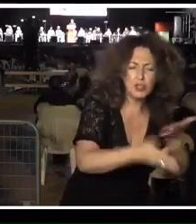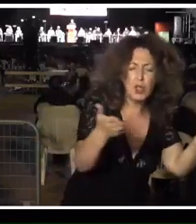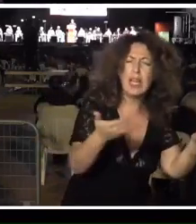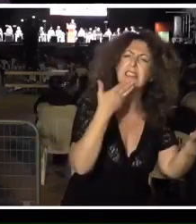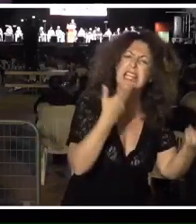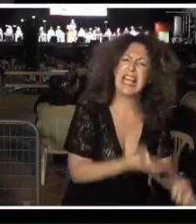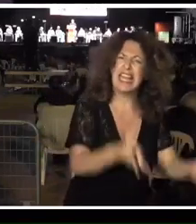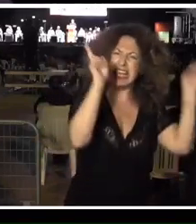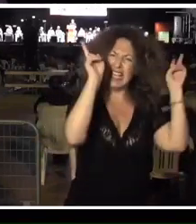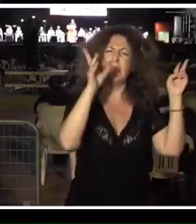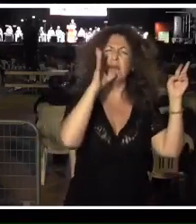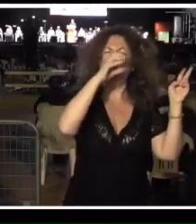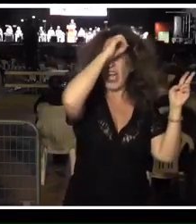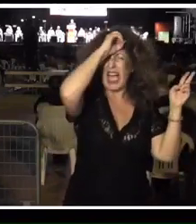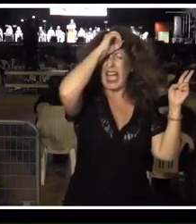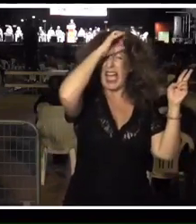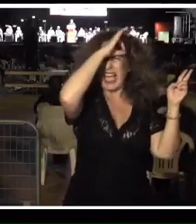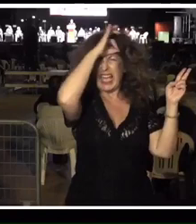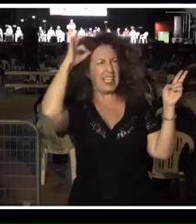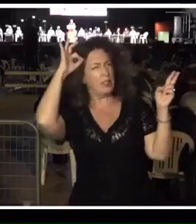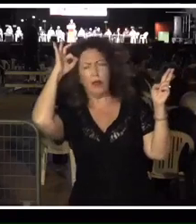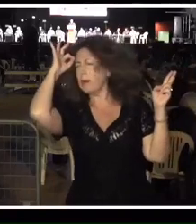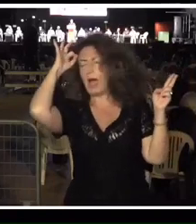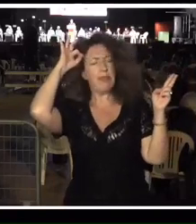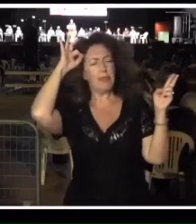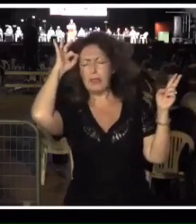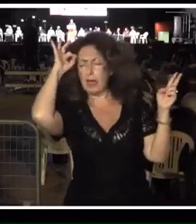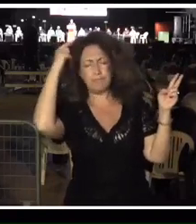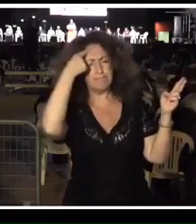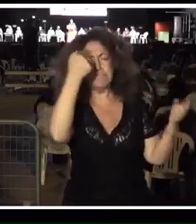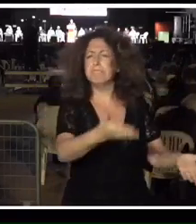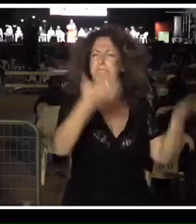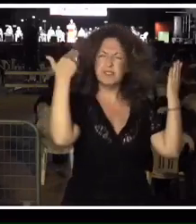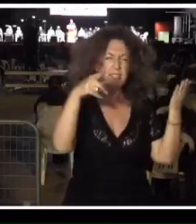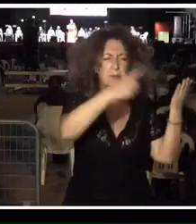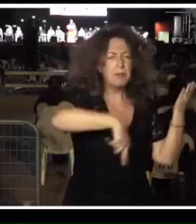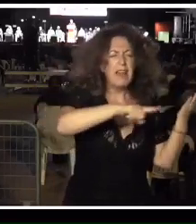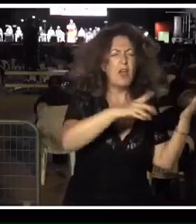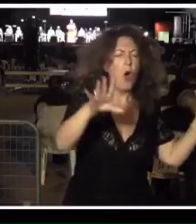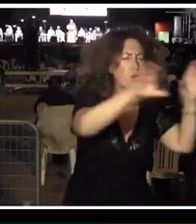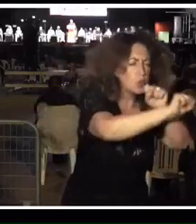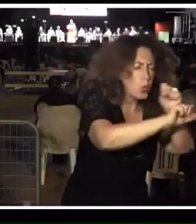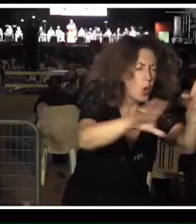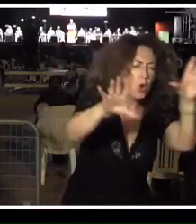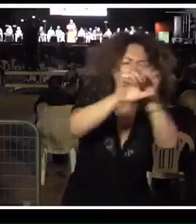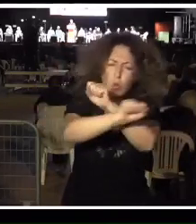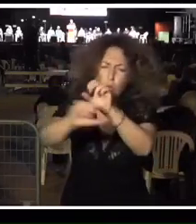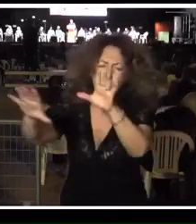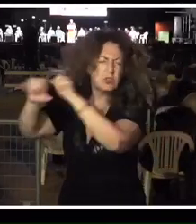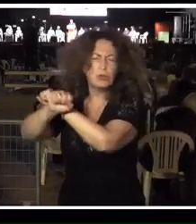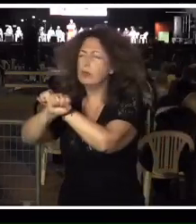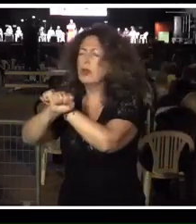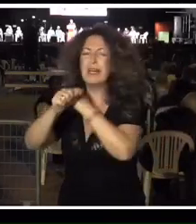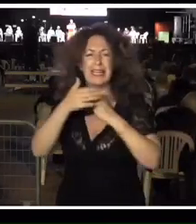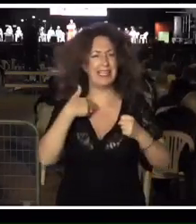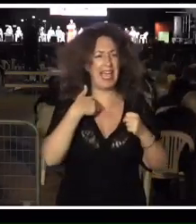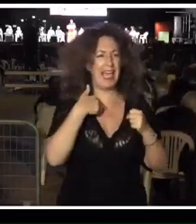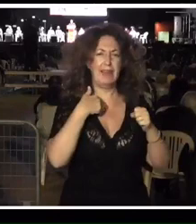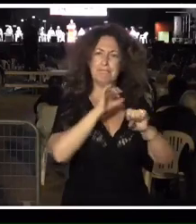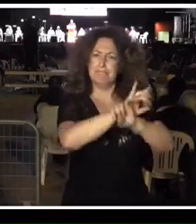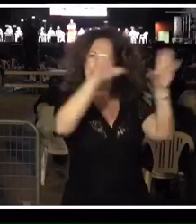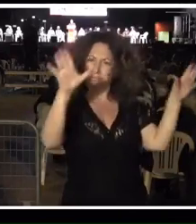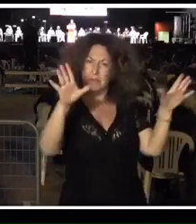trabajadora de la ignorancia, liberar al pueblo de esa oscuridad a la que intentaban desde los poderes económicos y